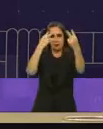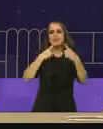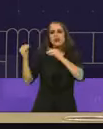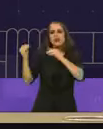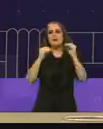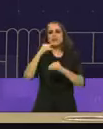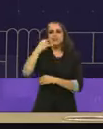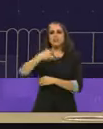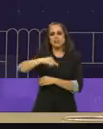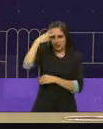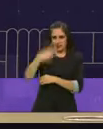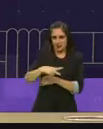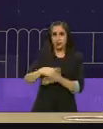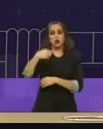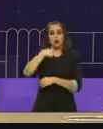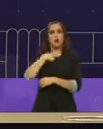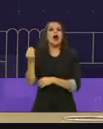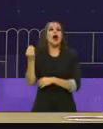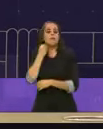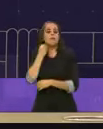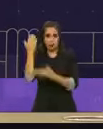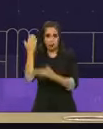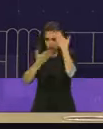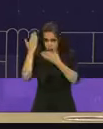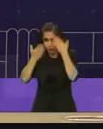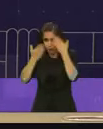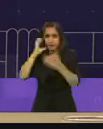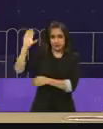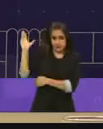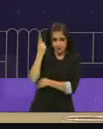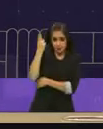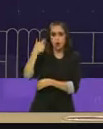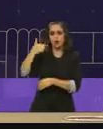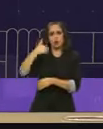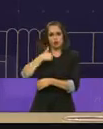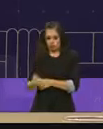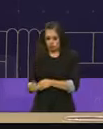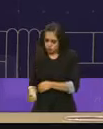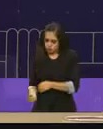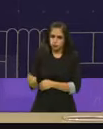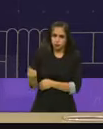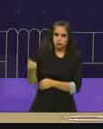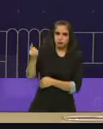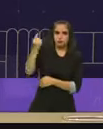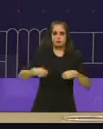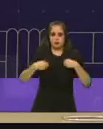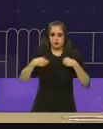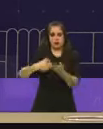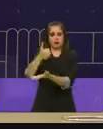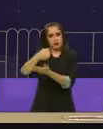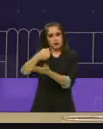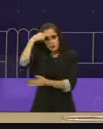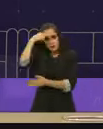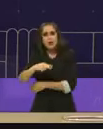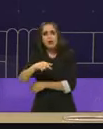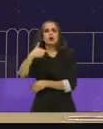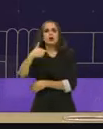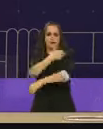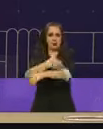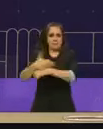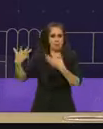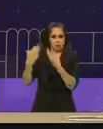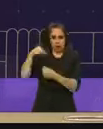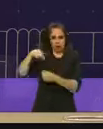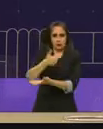Santiago Taboada, soy abogado por la UNAM, he crecido en la Ciudad de México, aquí está mi familia. Logré gobernar